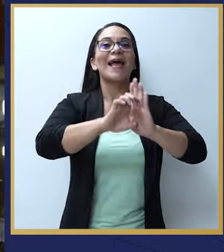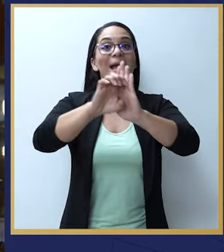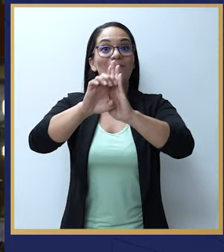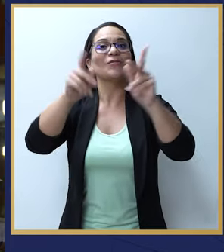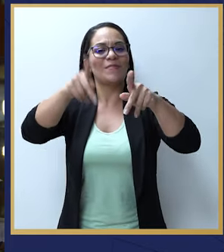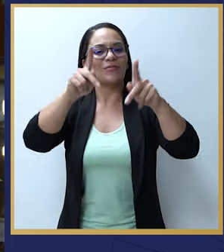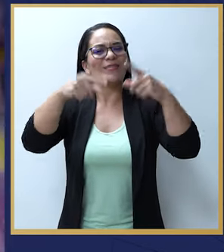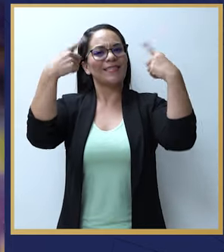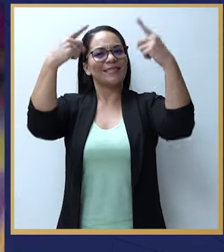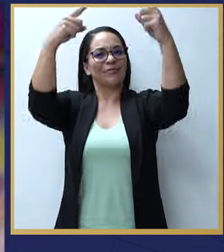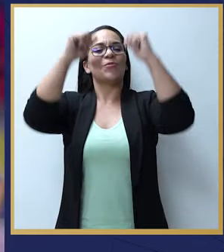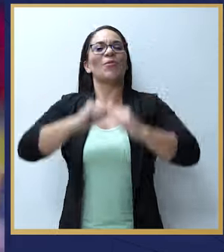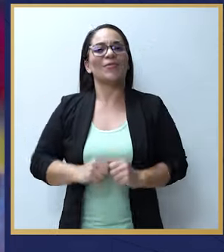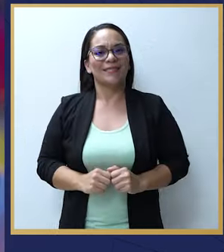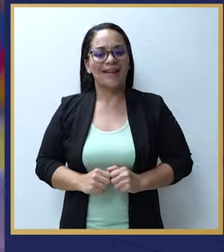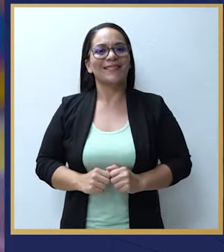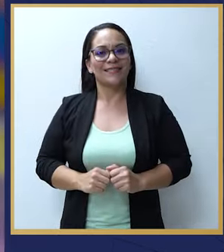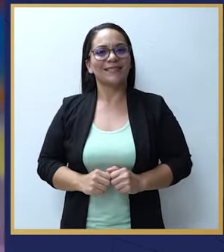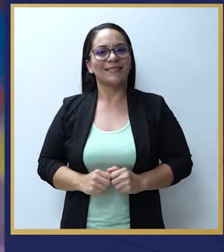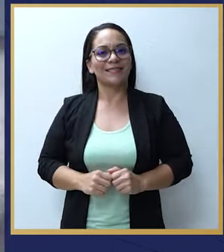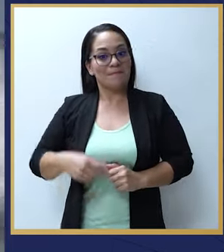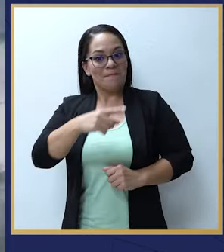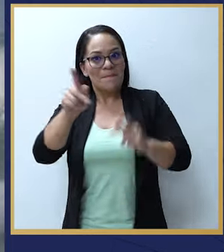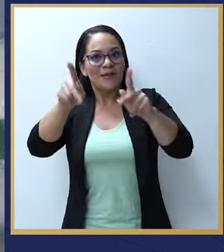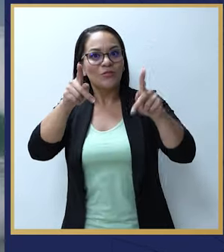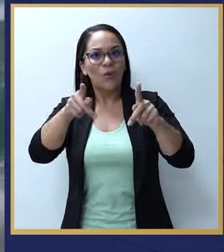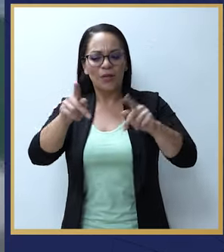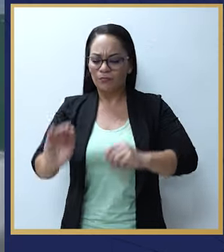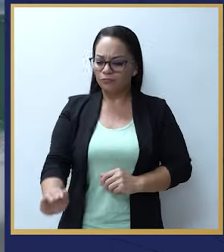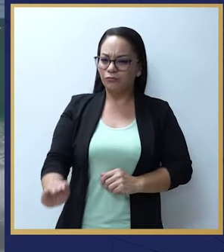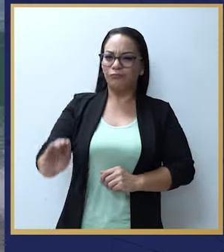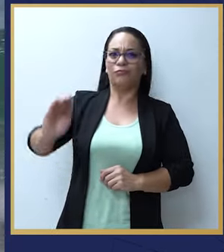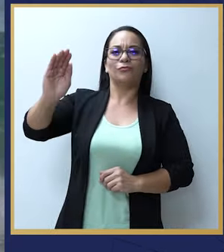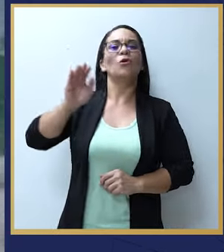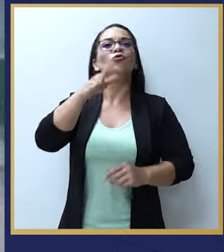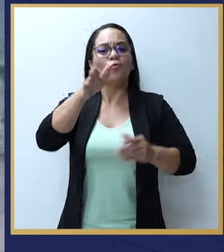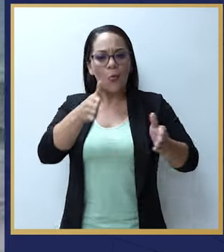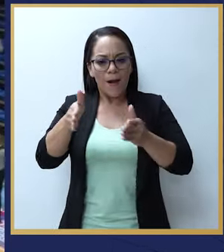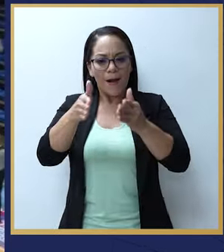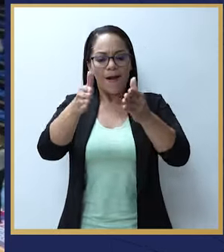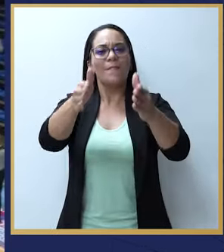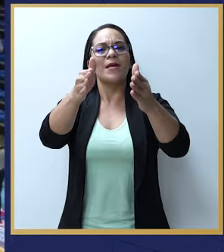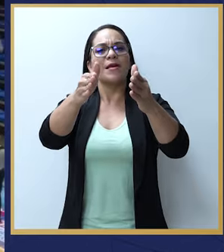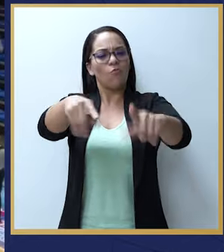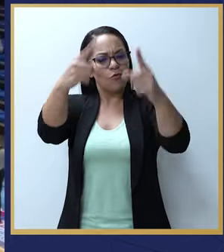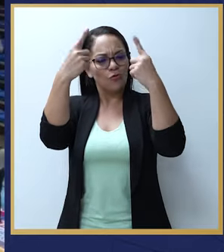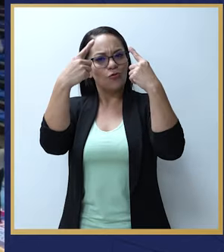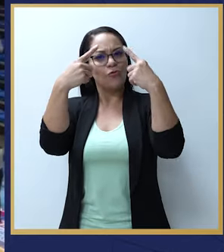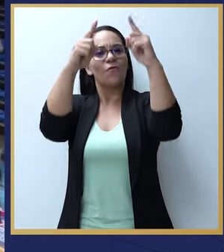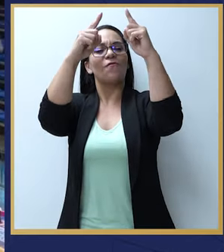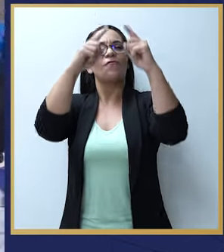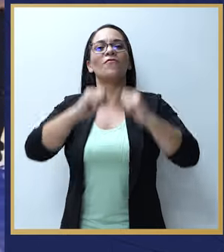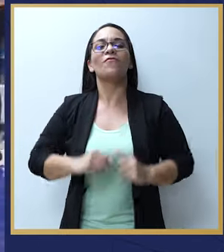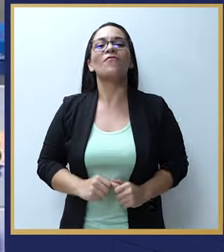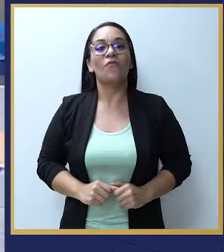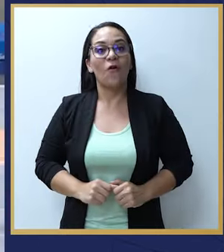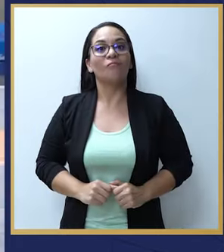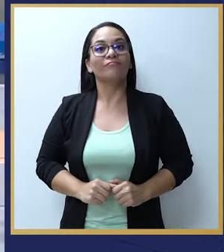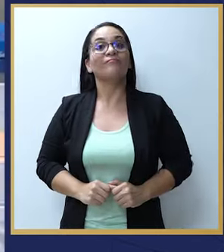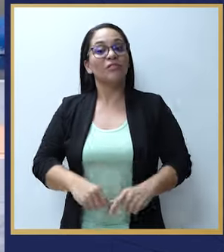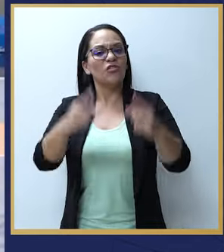casos de éxito de personas que desde la niñez iniciaron su camino de triunfo de la mano